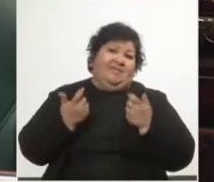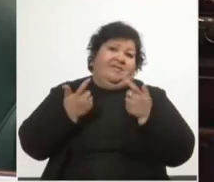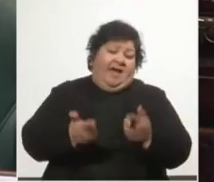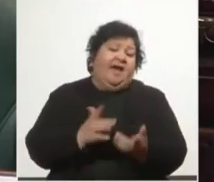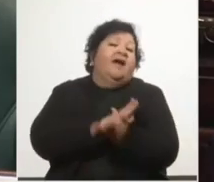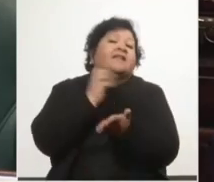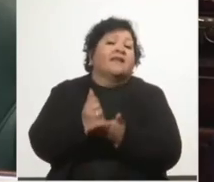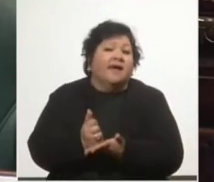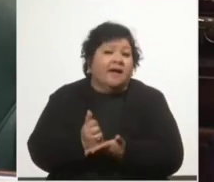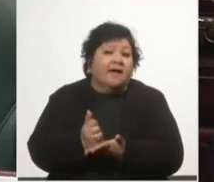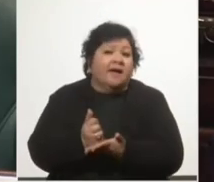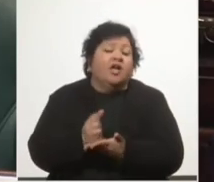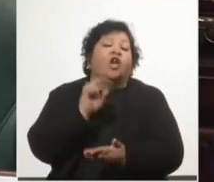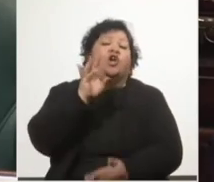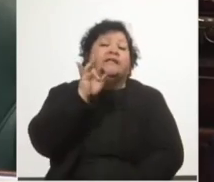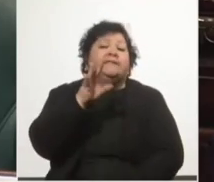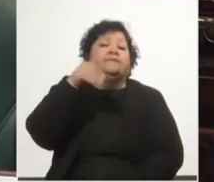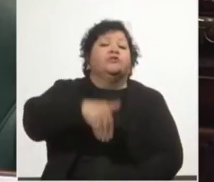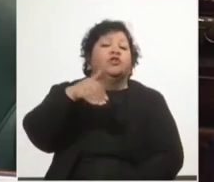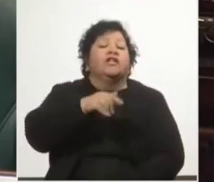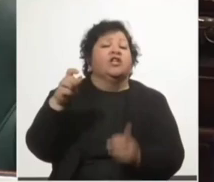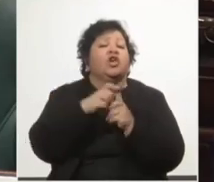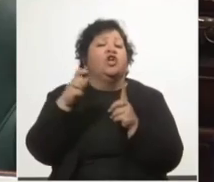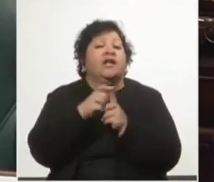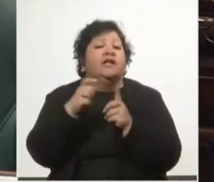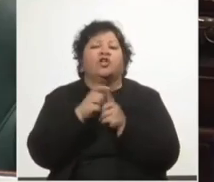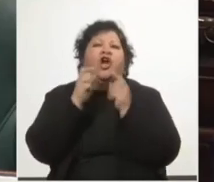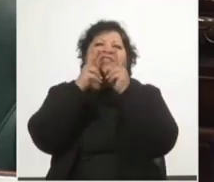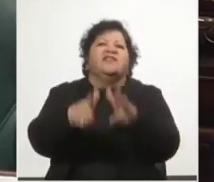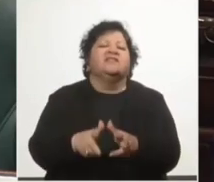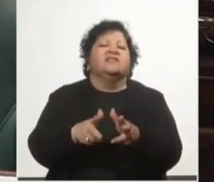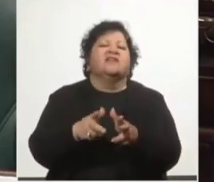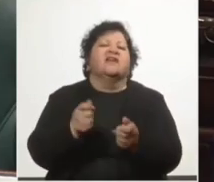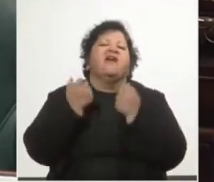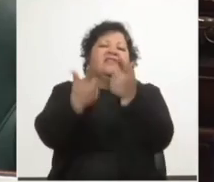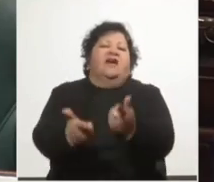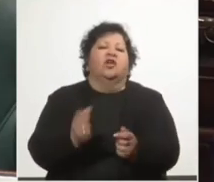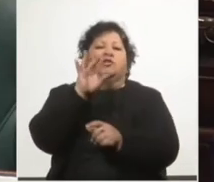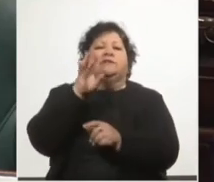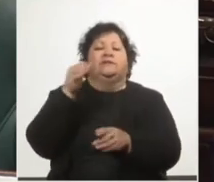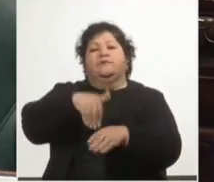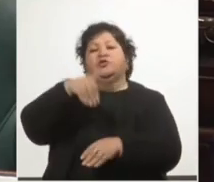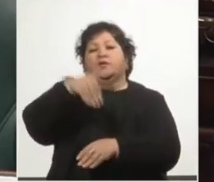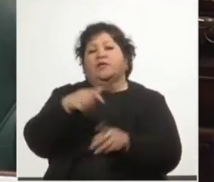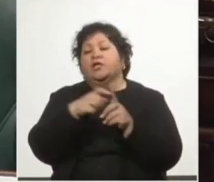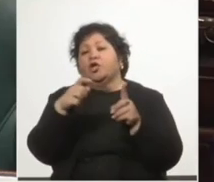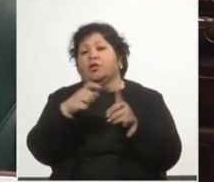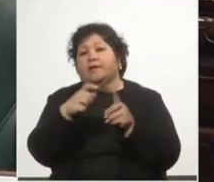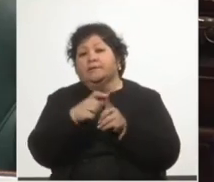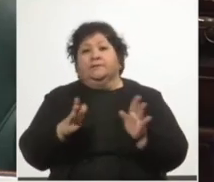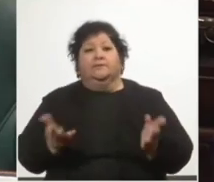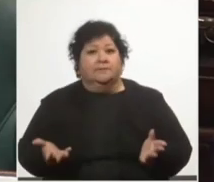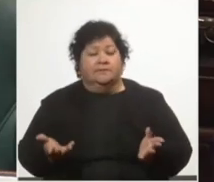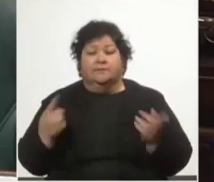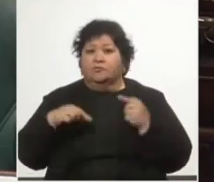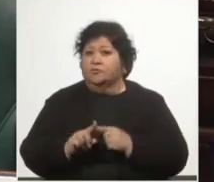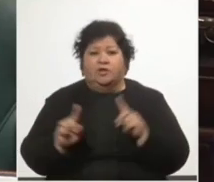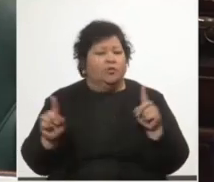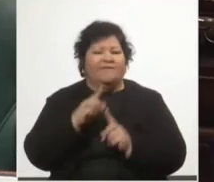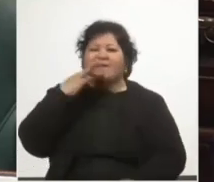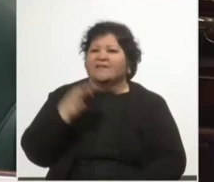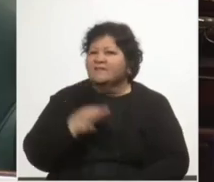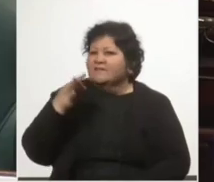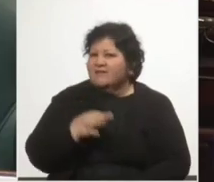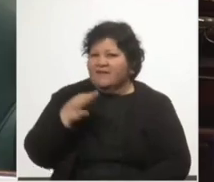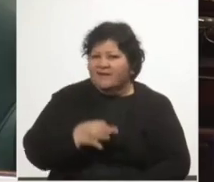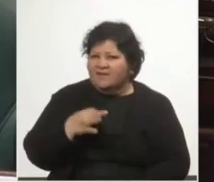los 15 millones de dólares. No dice que va a volcar los 15 millones de dólares. Así que no es cierto